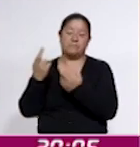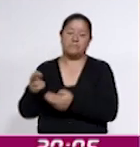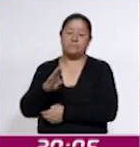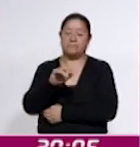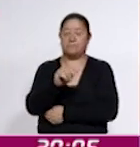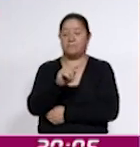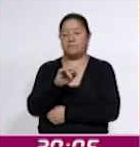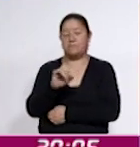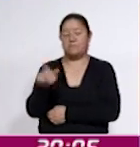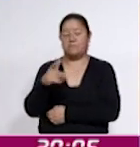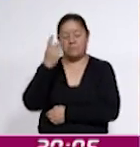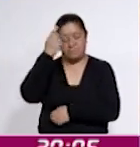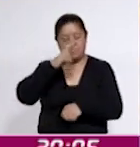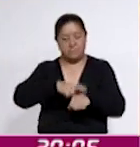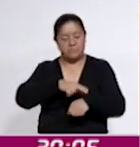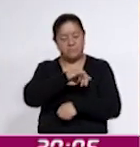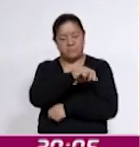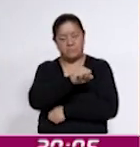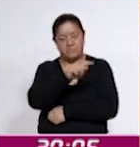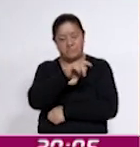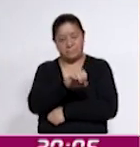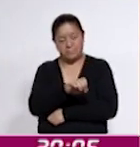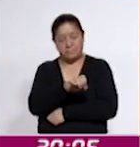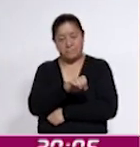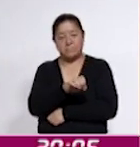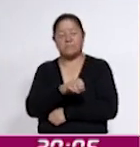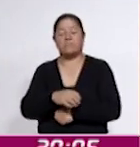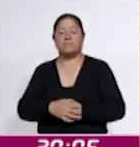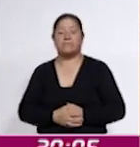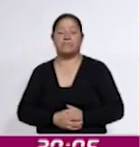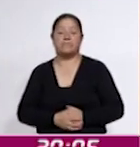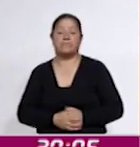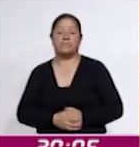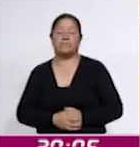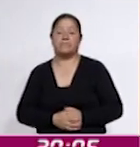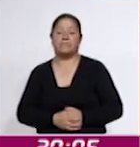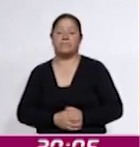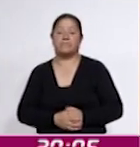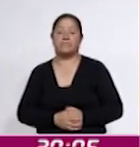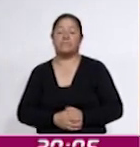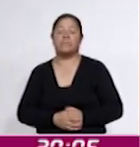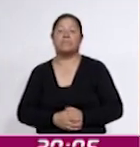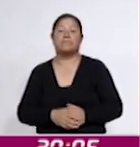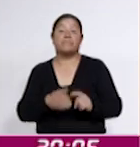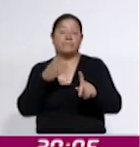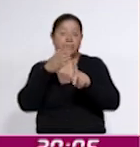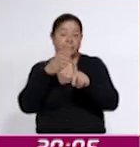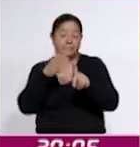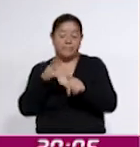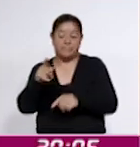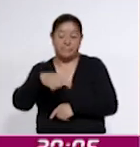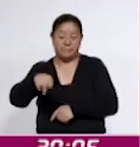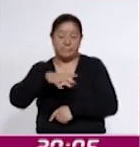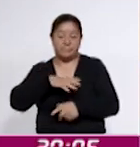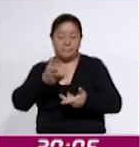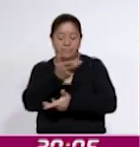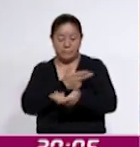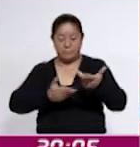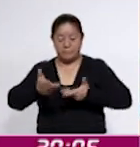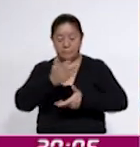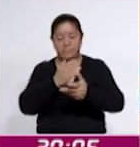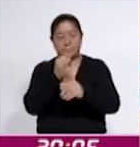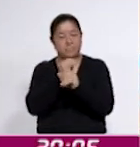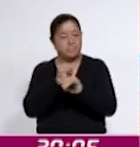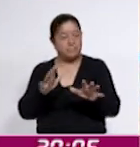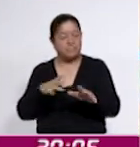director general del Instituto de Seguridad y Servicios Sociales de los Trabajadores del Estado. El objetivo de este encuentro fue compartir información y